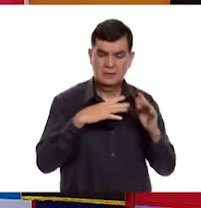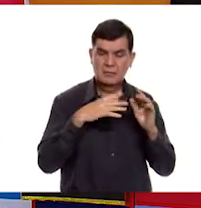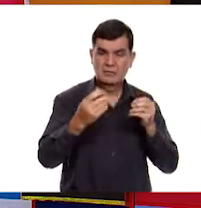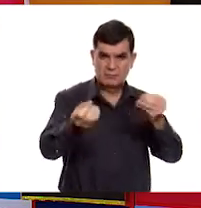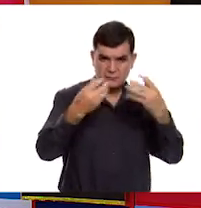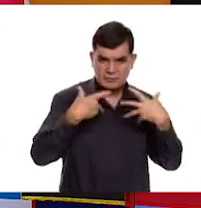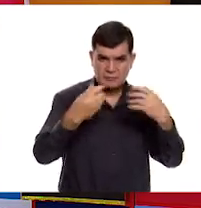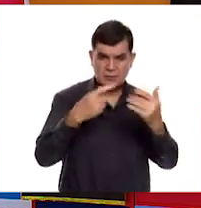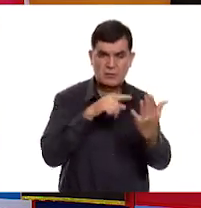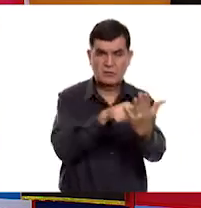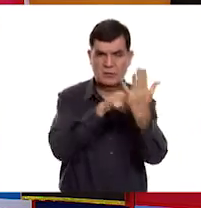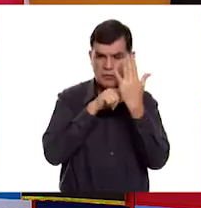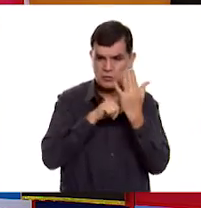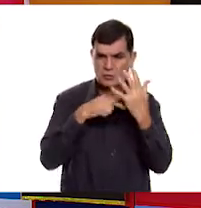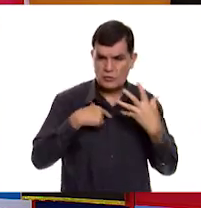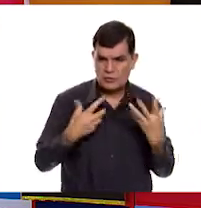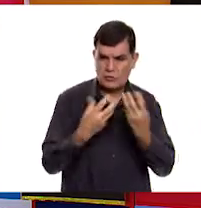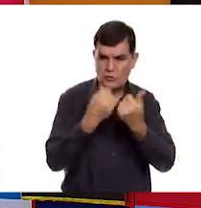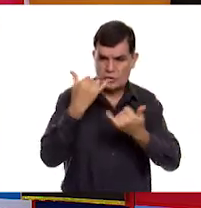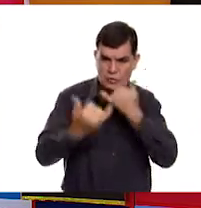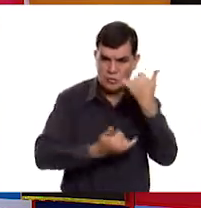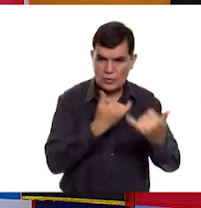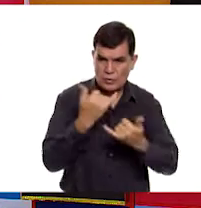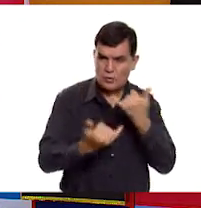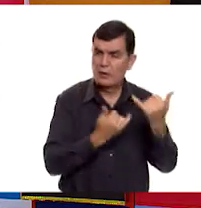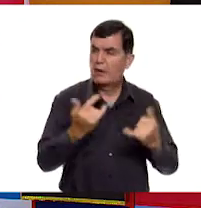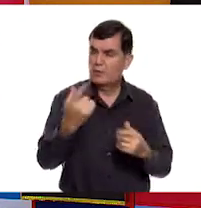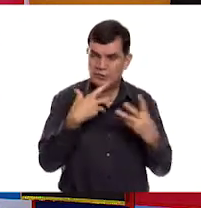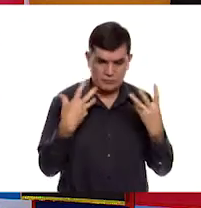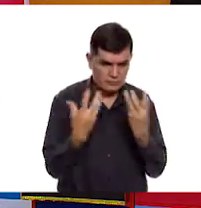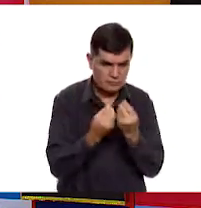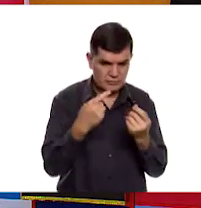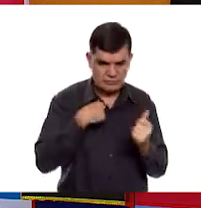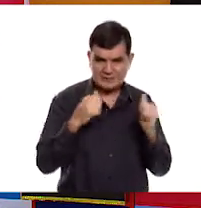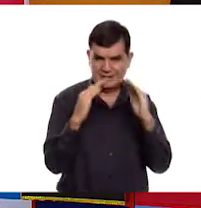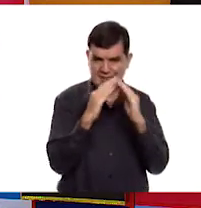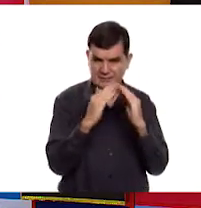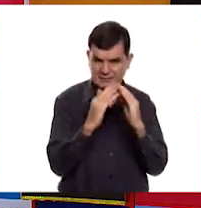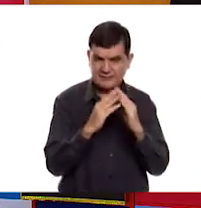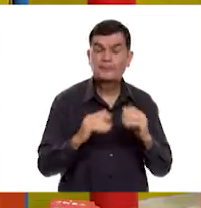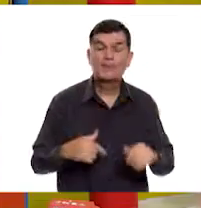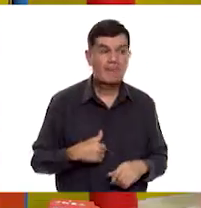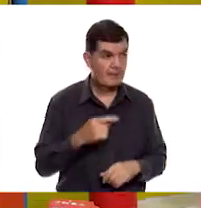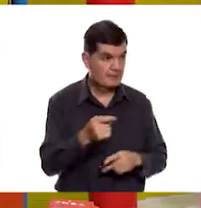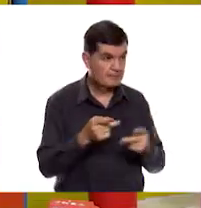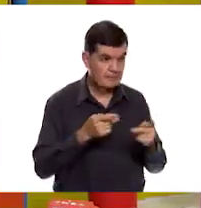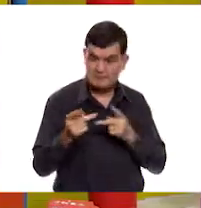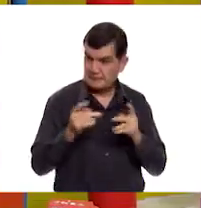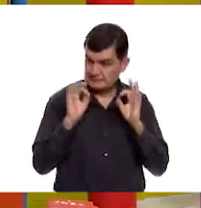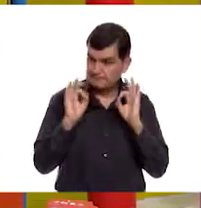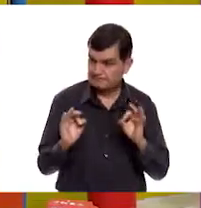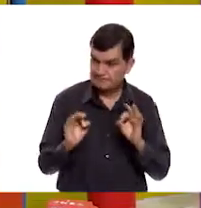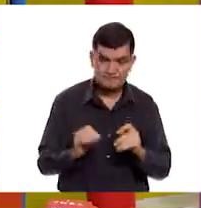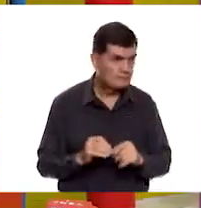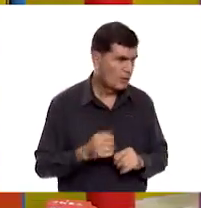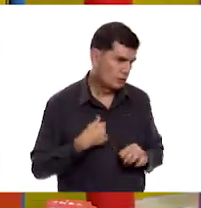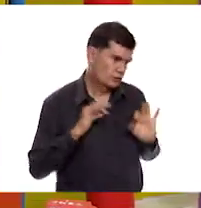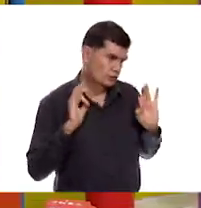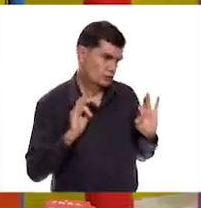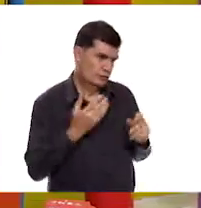los van a mostrar para que podamos jugar aquí en el salón de clases y todos desde casa. Así que, ¿estás listo para comenzar? ¡Ay,